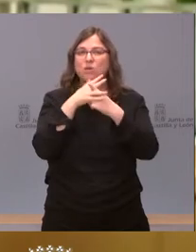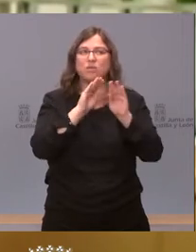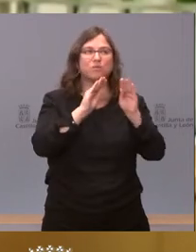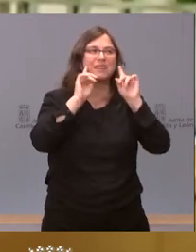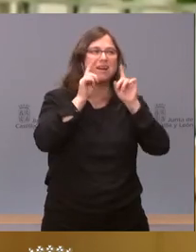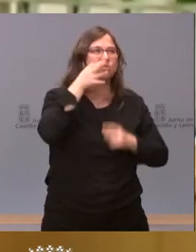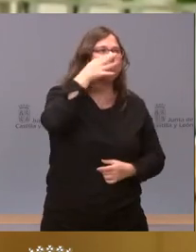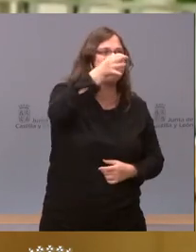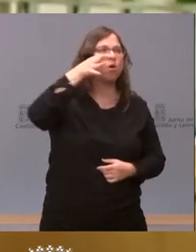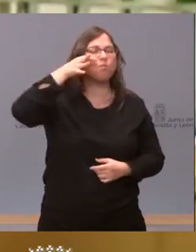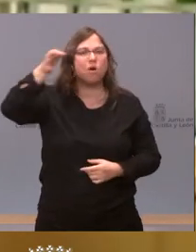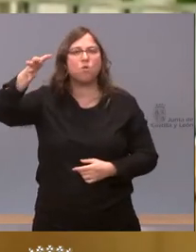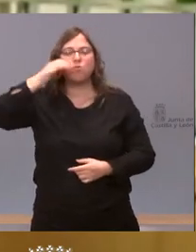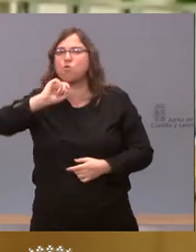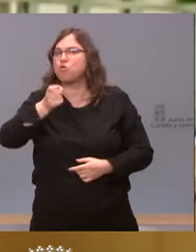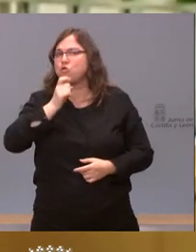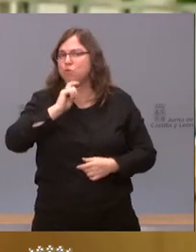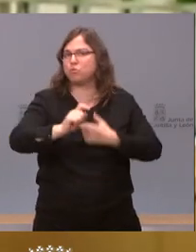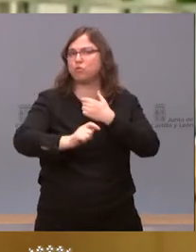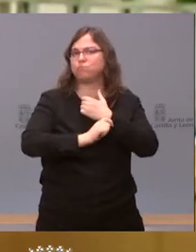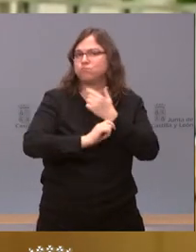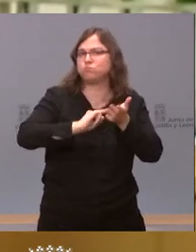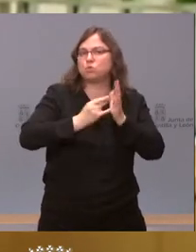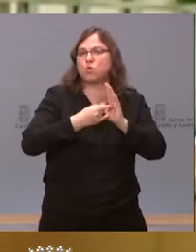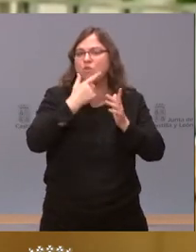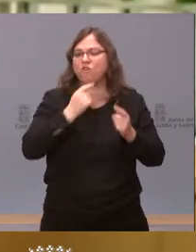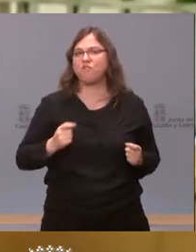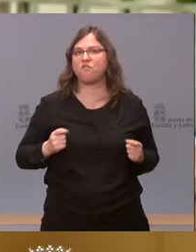puntuales, de qué manera se puede facilitar